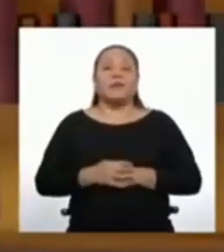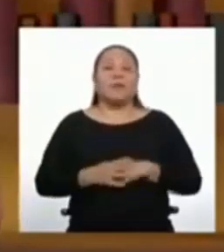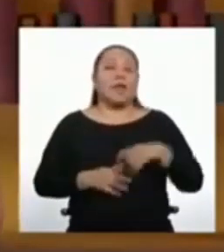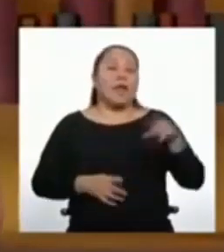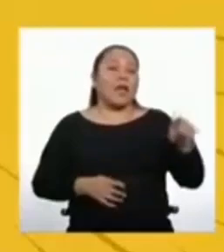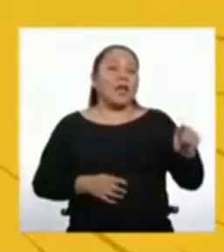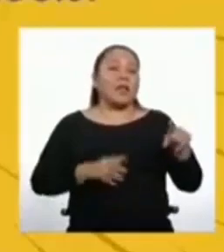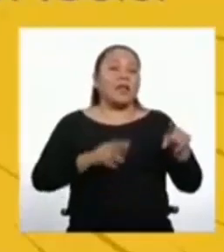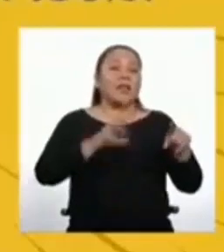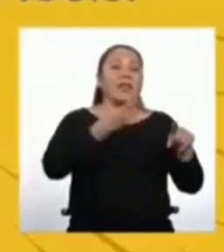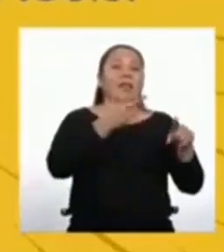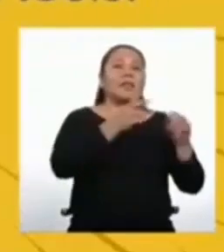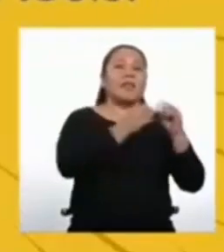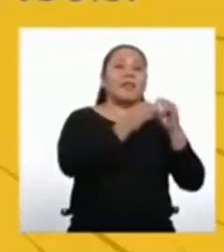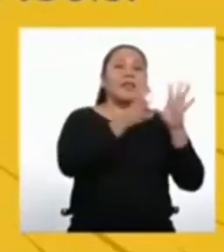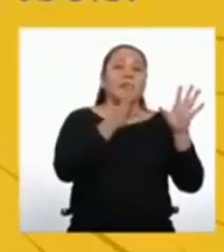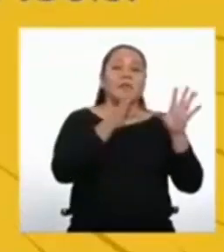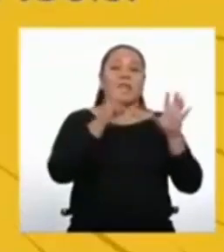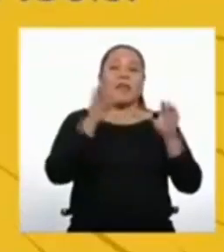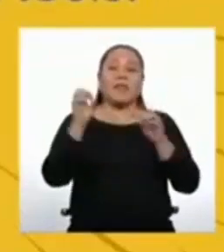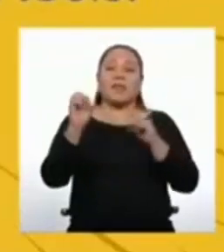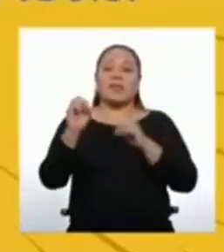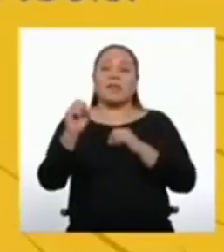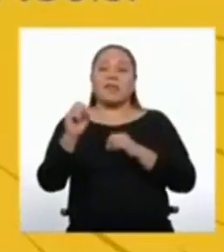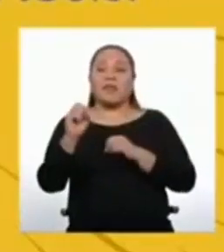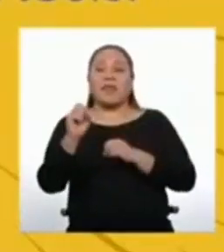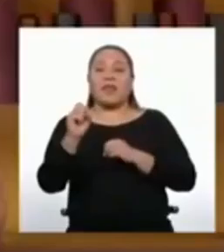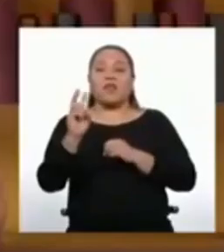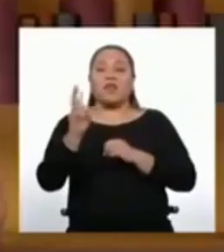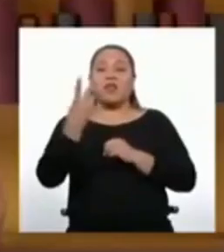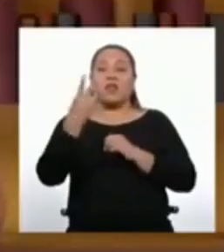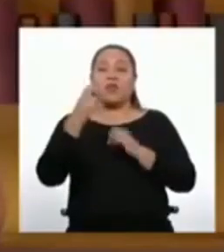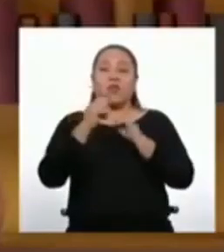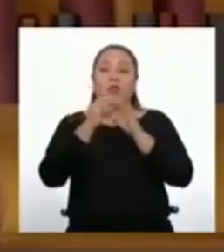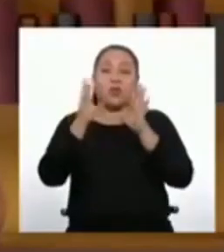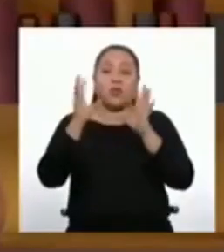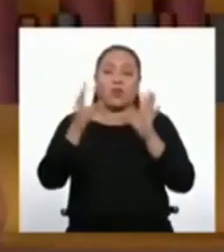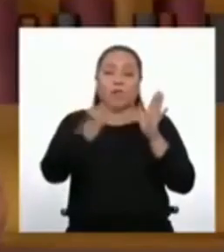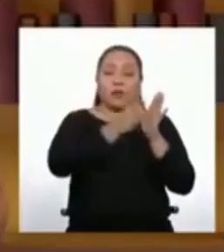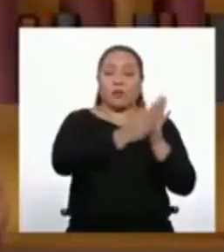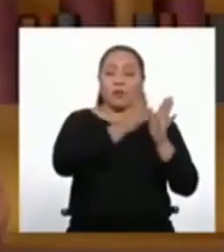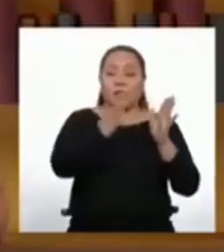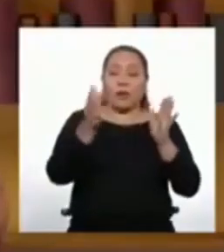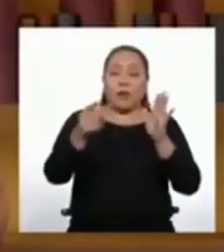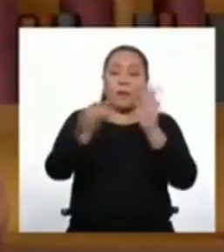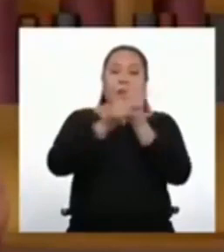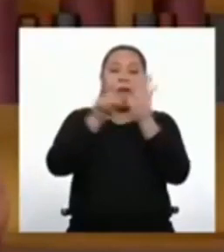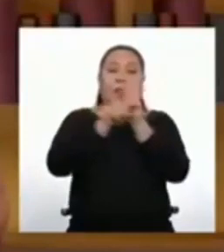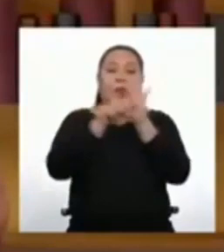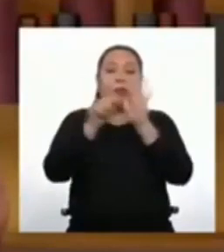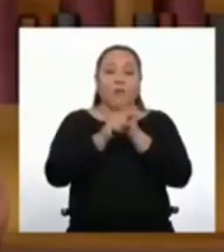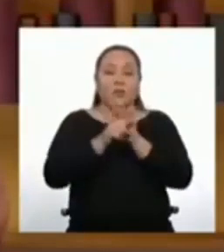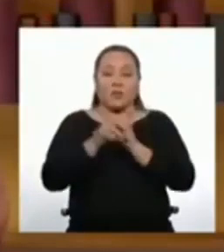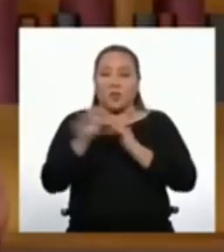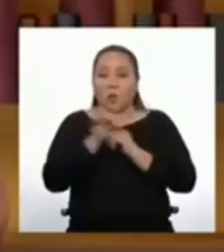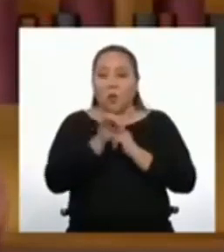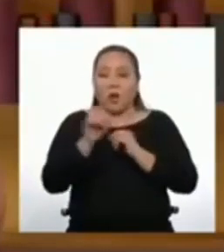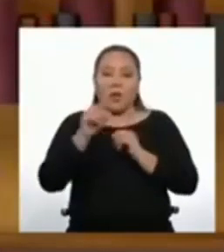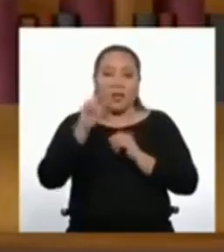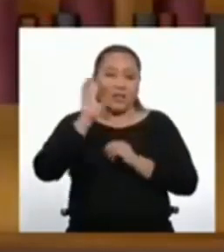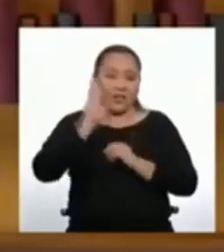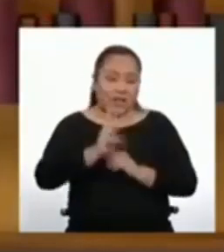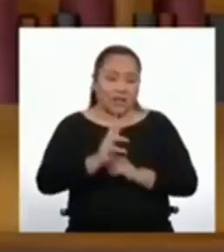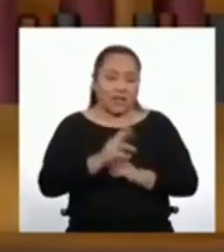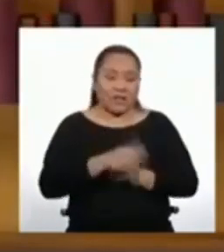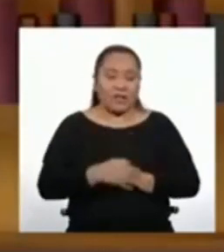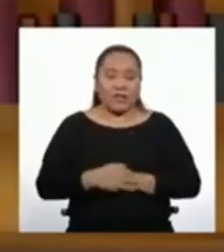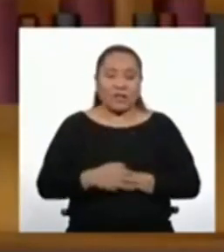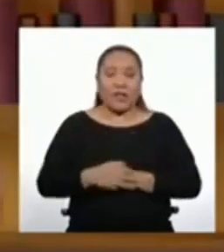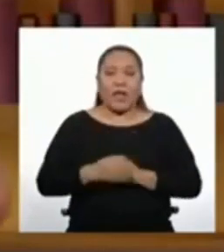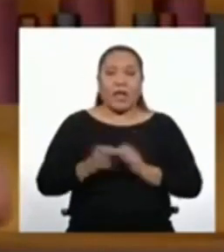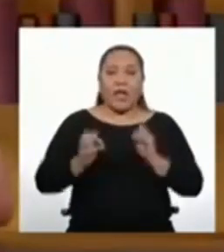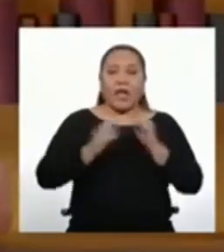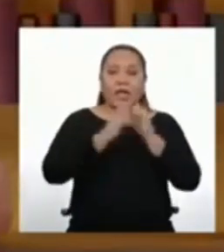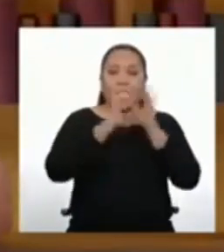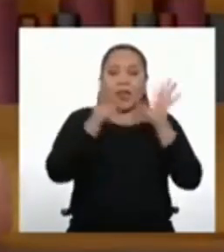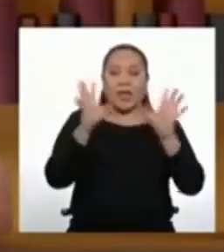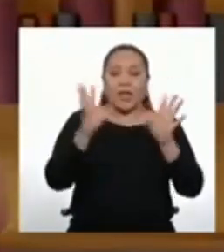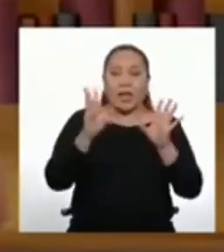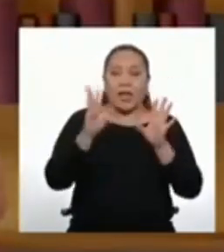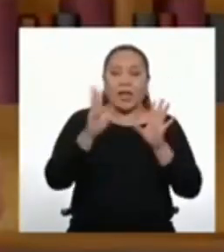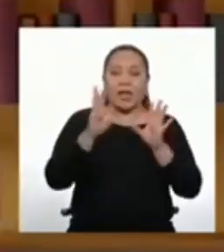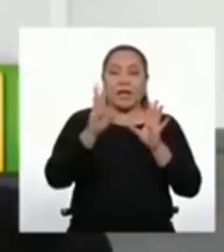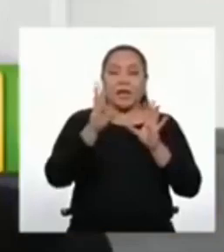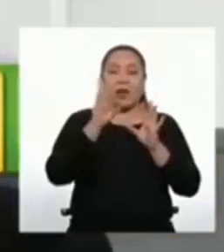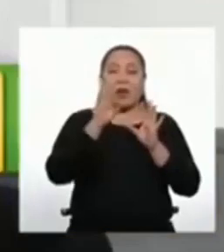y el 2? Obtengo el mismo resultado. 6. ¿Pasa lo mismo si le restamos las mascarillas del día 4 la